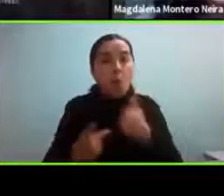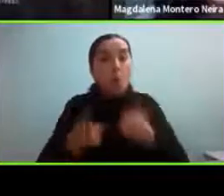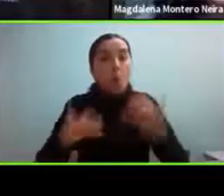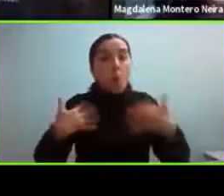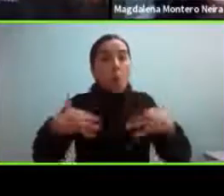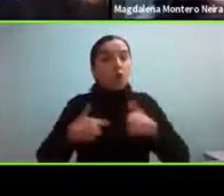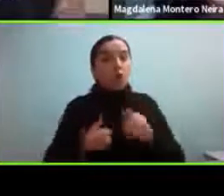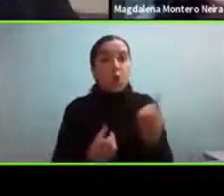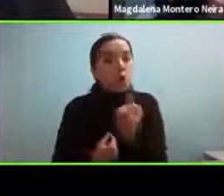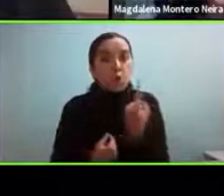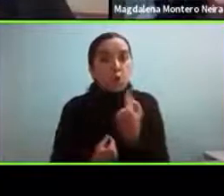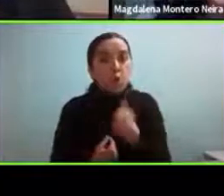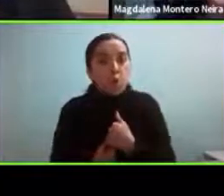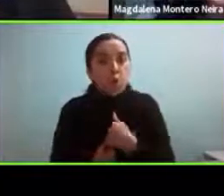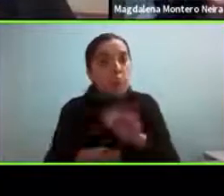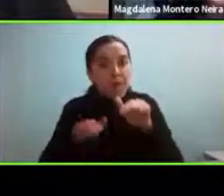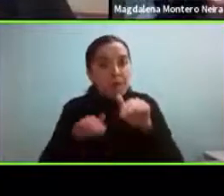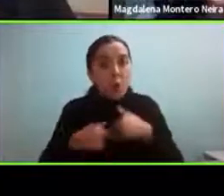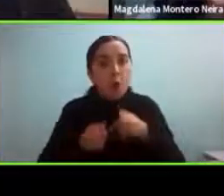única en que me pasa esto